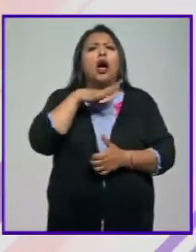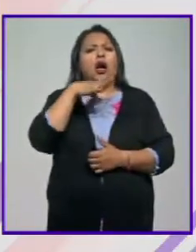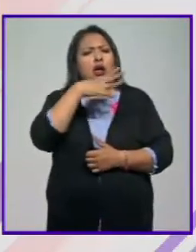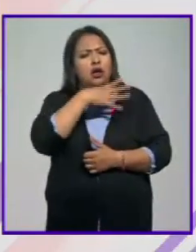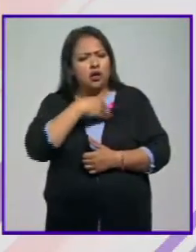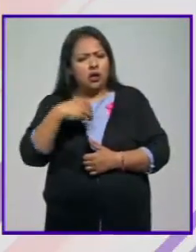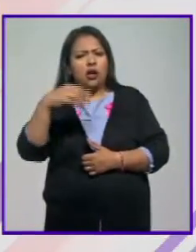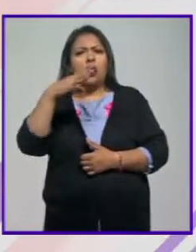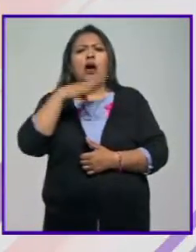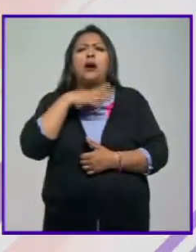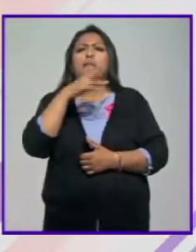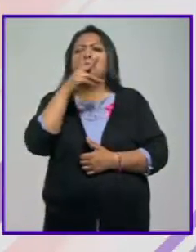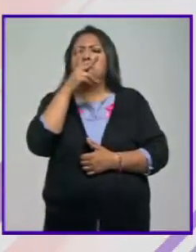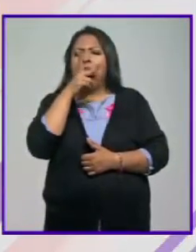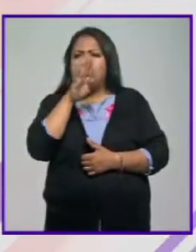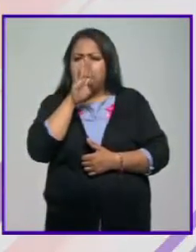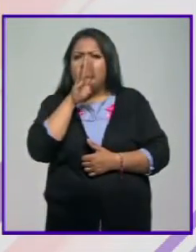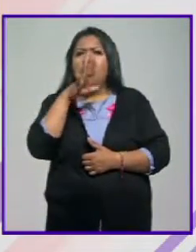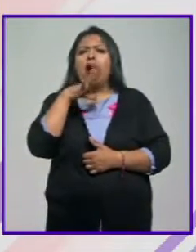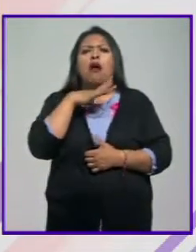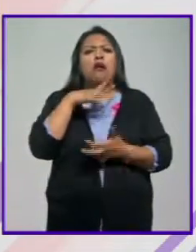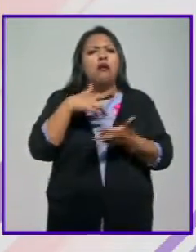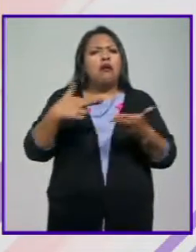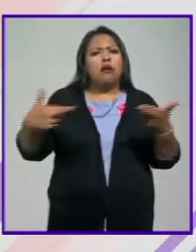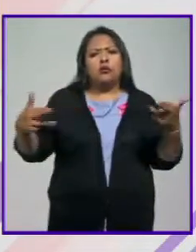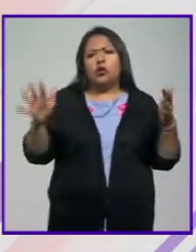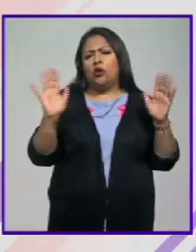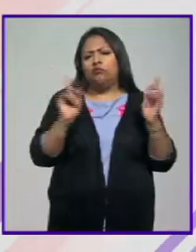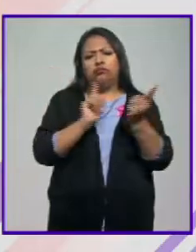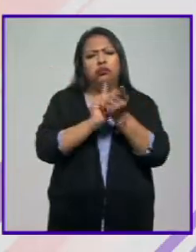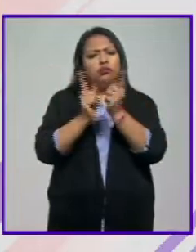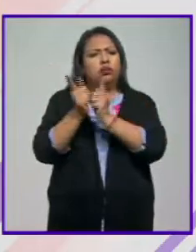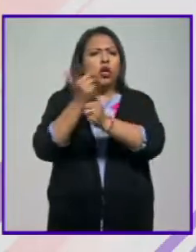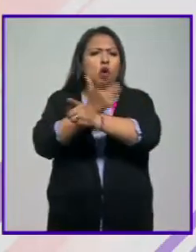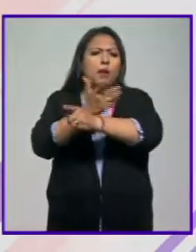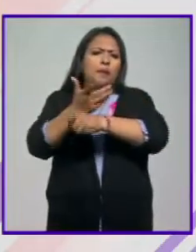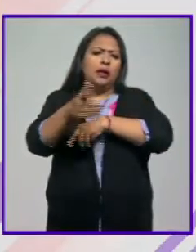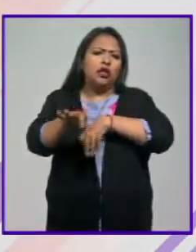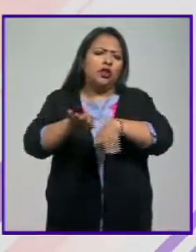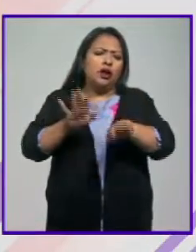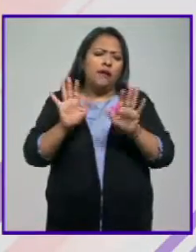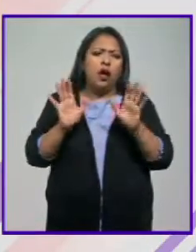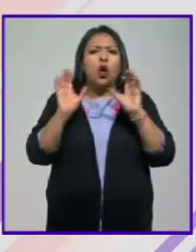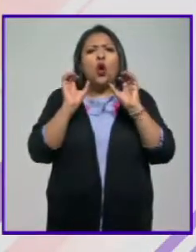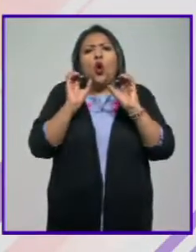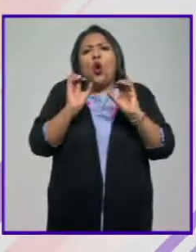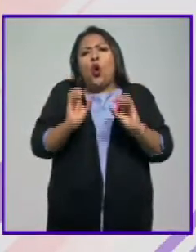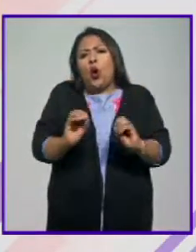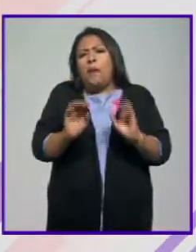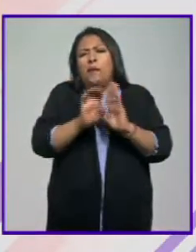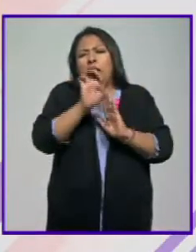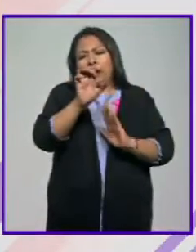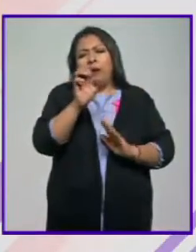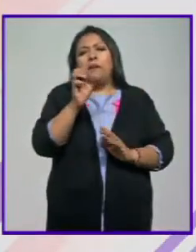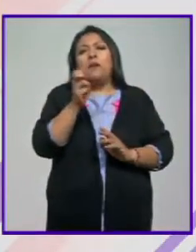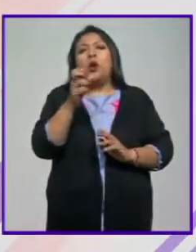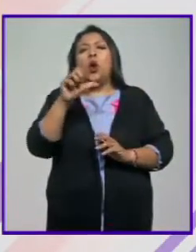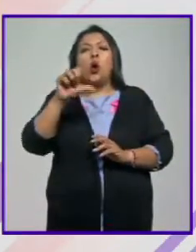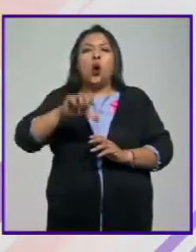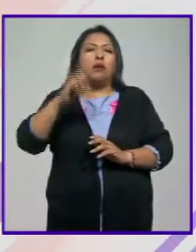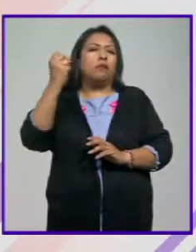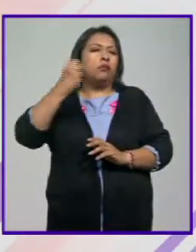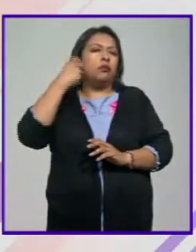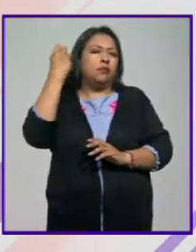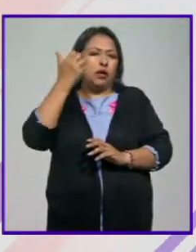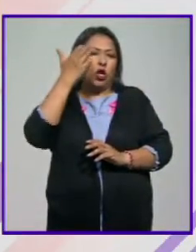hijos, tienen padres, tienen relaciones con compañeros de trabajo, o en el caso de muchas de las ponencias que vamos